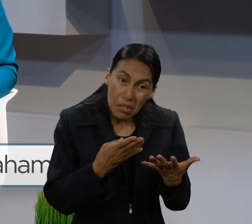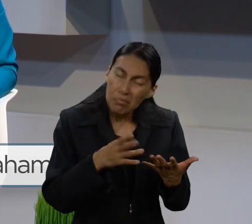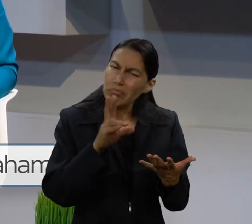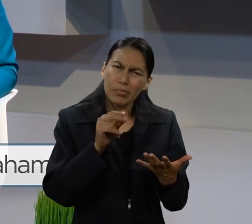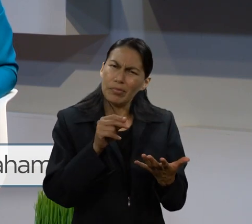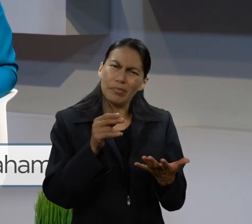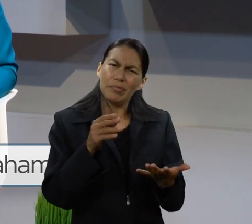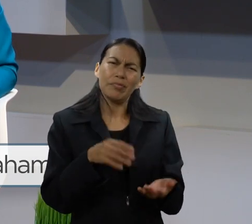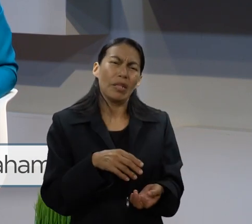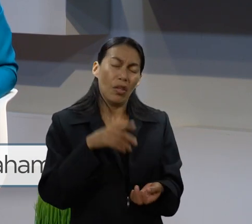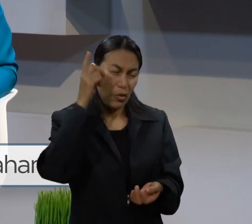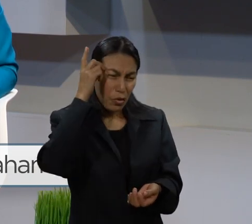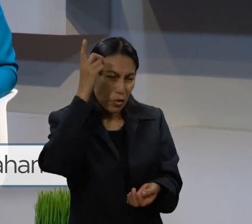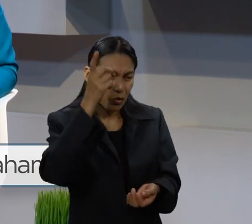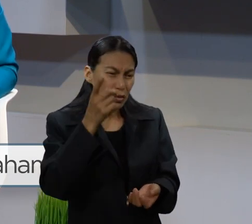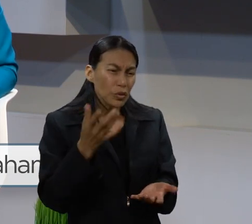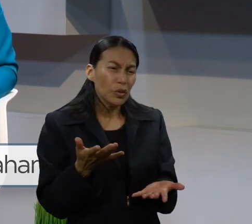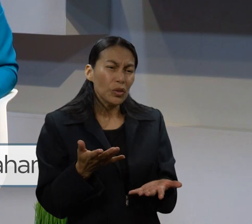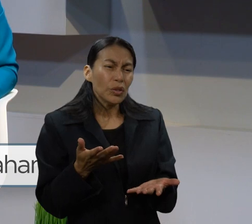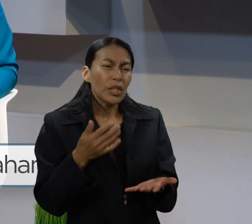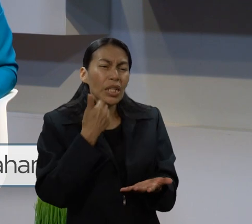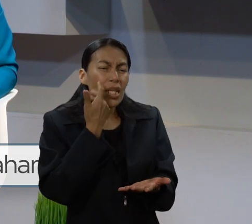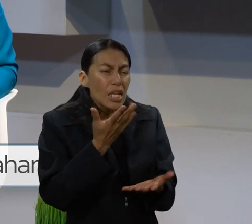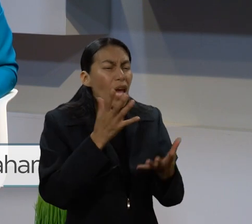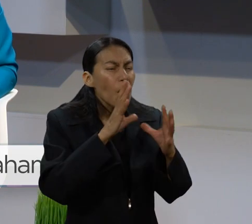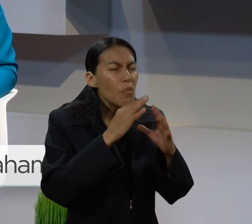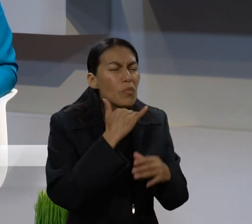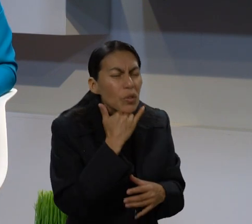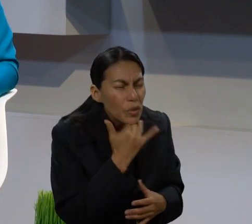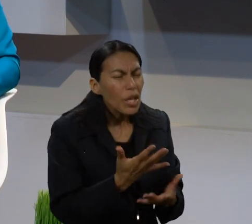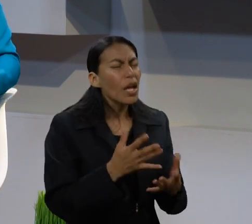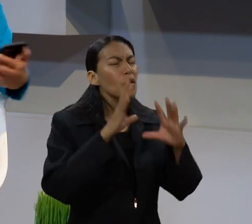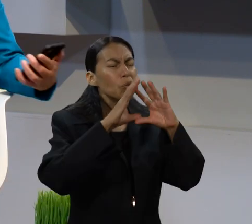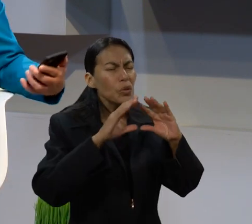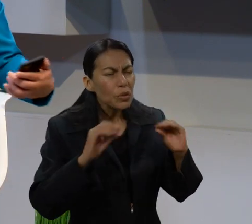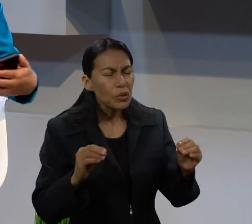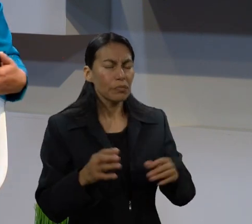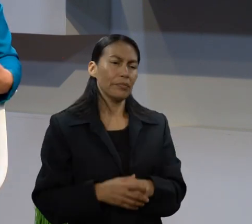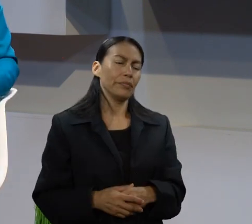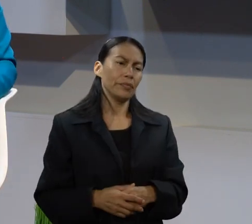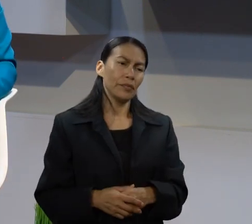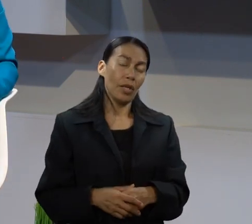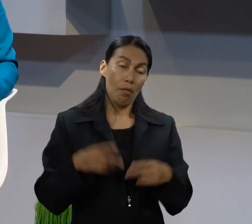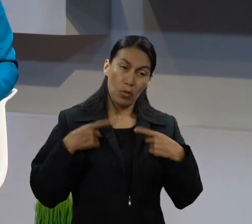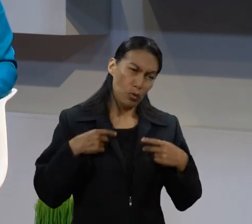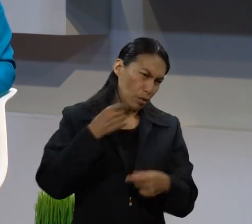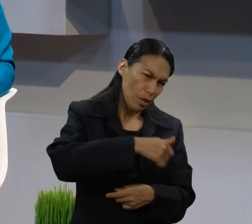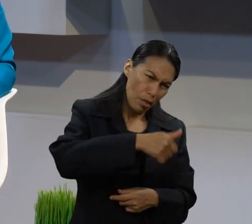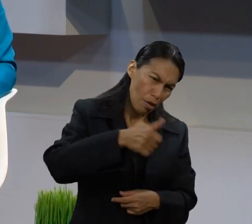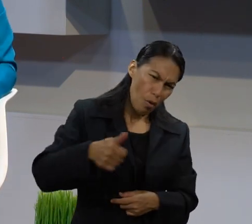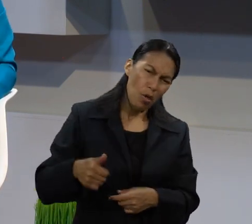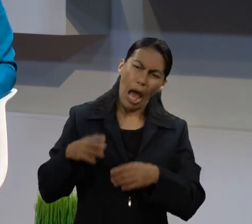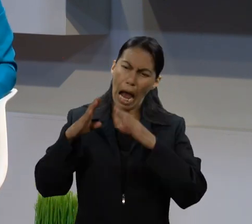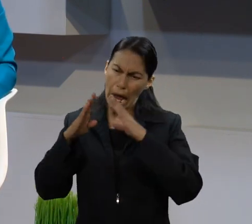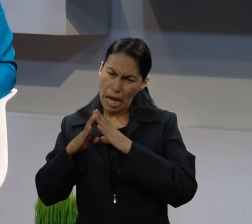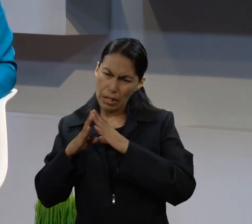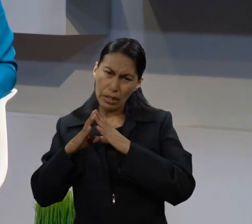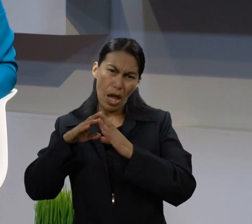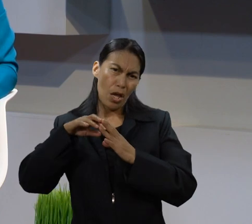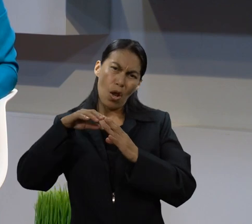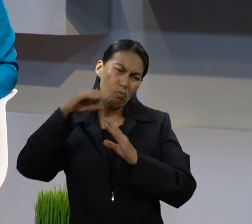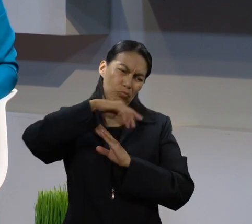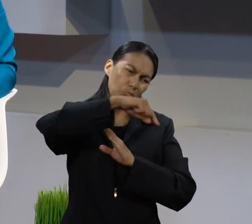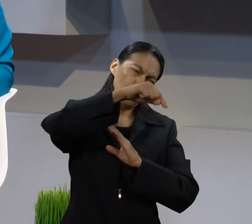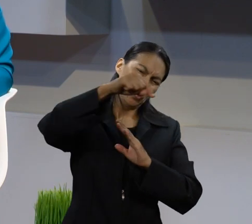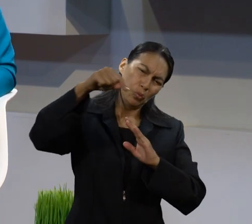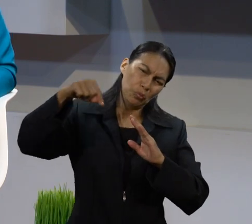caminos no eran caminos de bien. Él procuraba el bienestar de quienes estaban en su casa, pero también de quienes estaban en